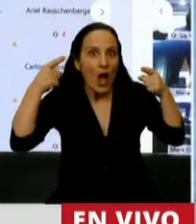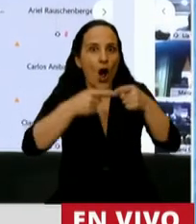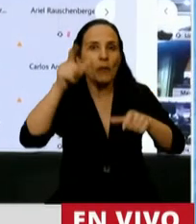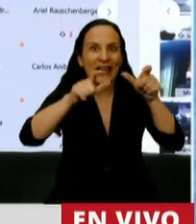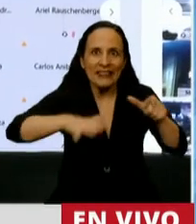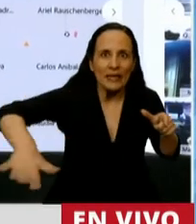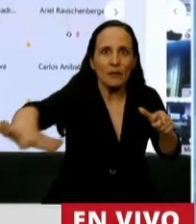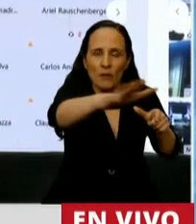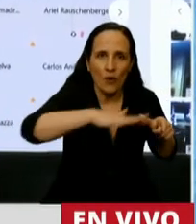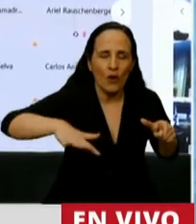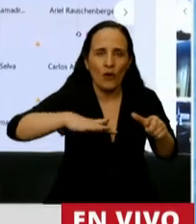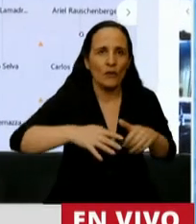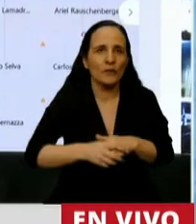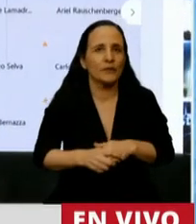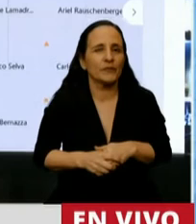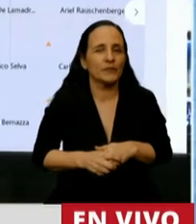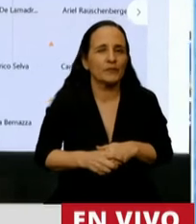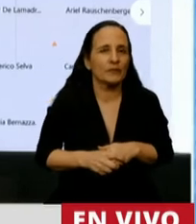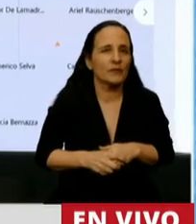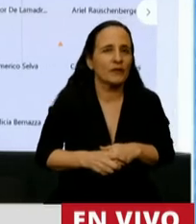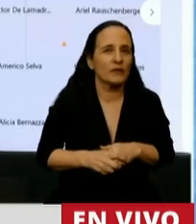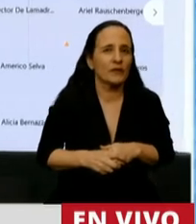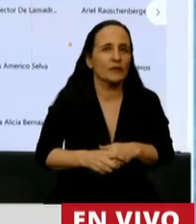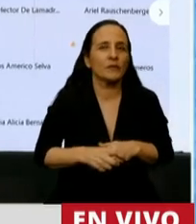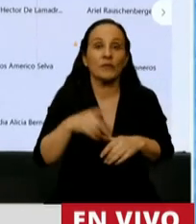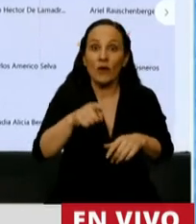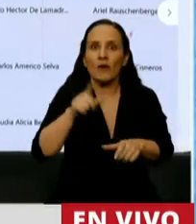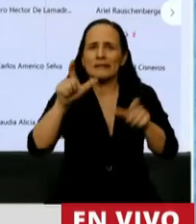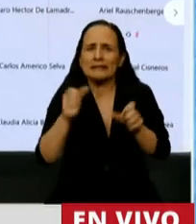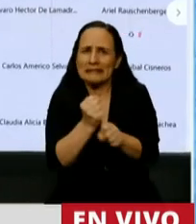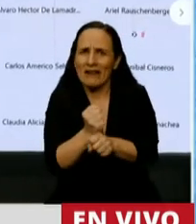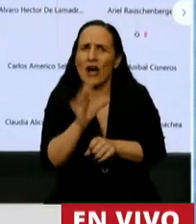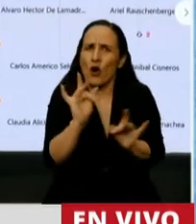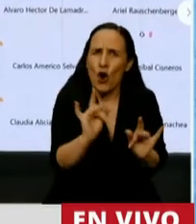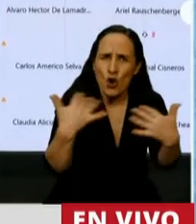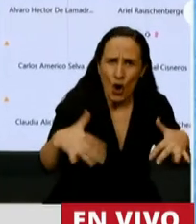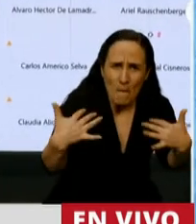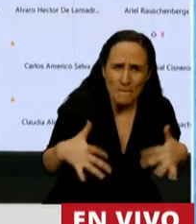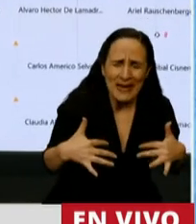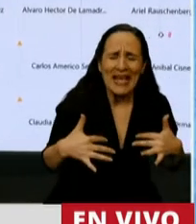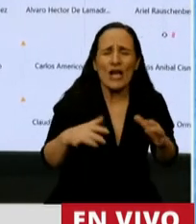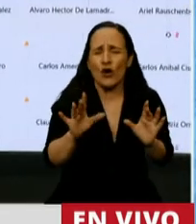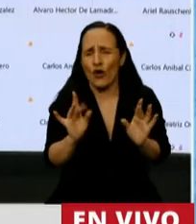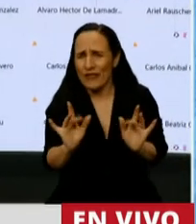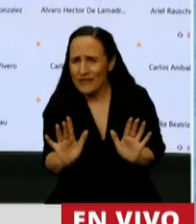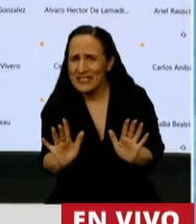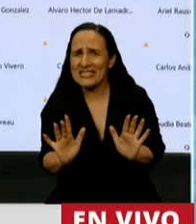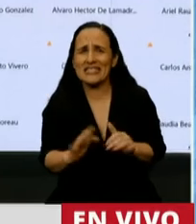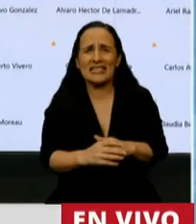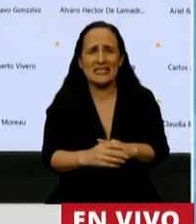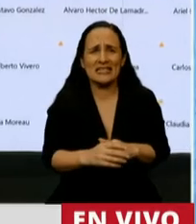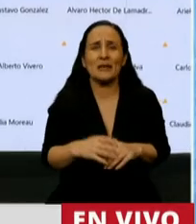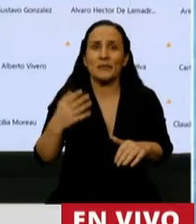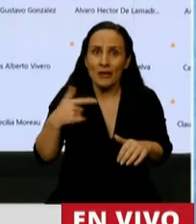difíciles, porque todas las cosas atravesamos la situación inédita y que tiene desafíos